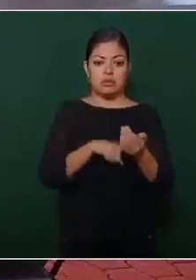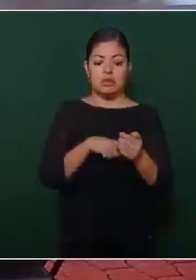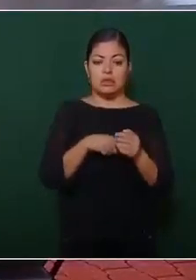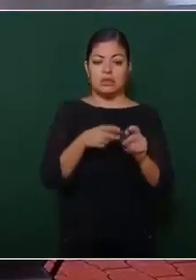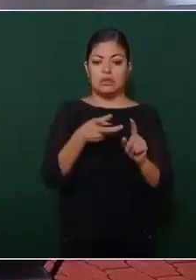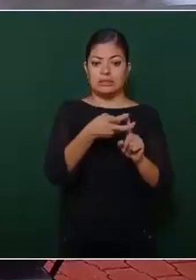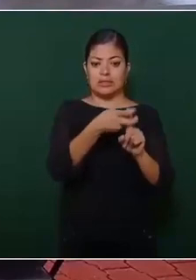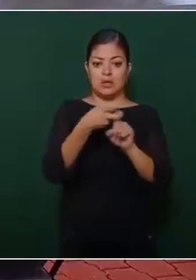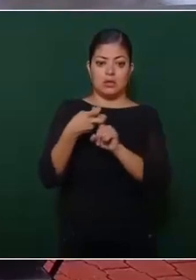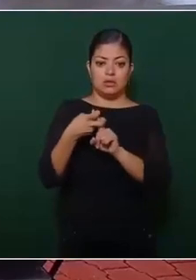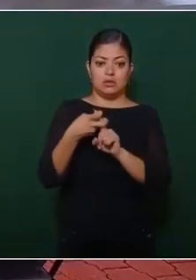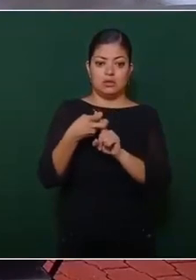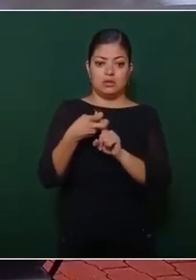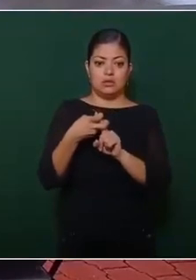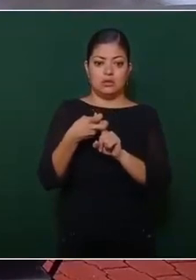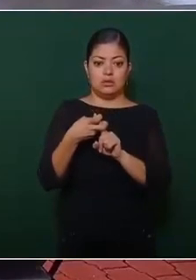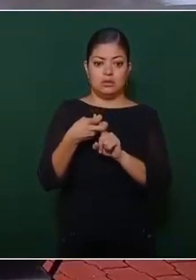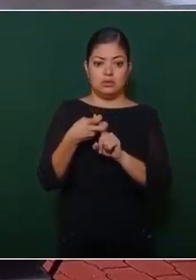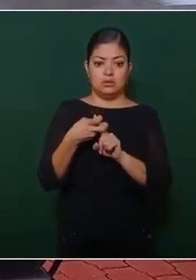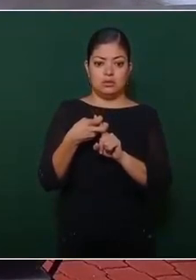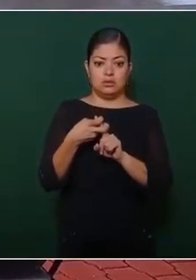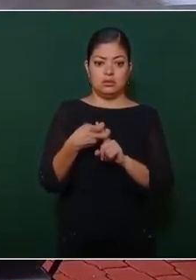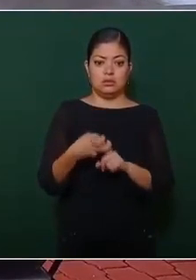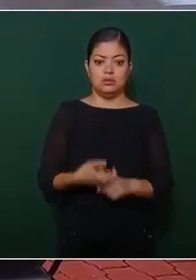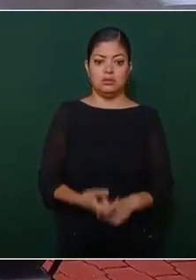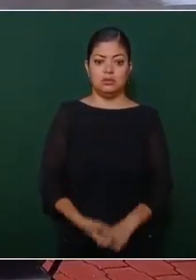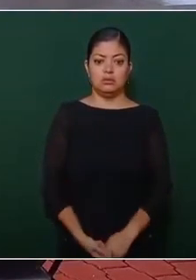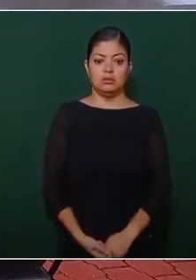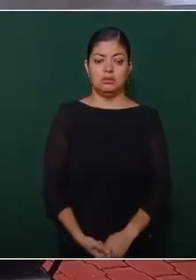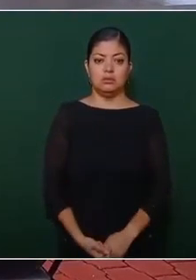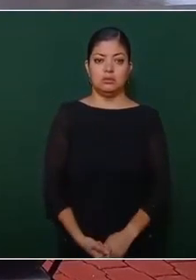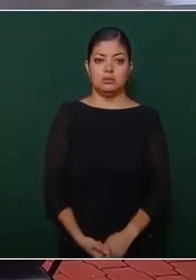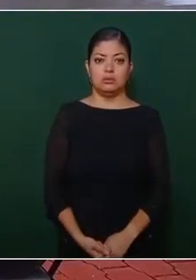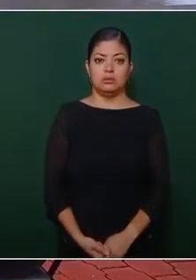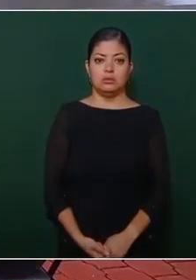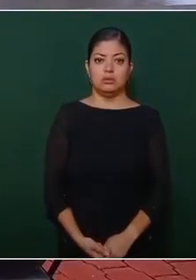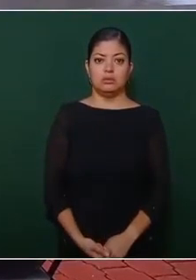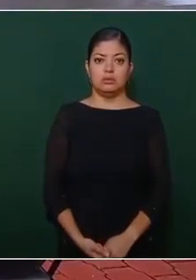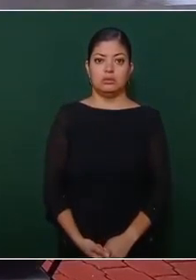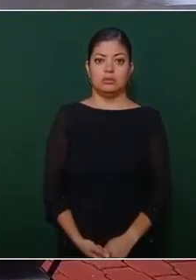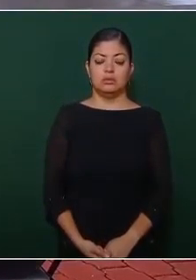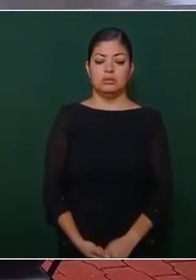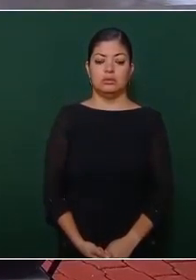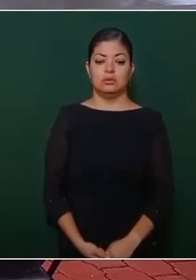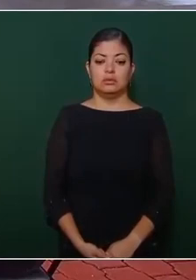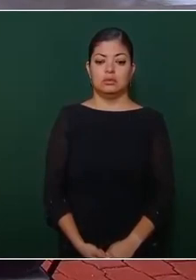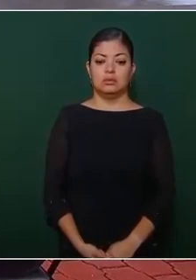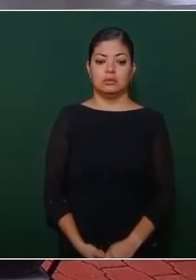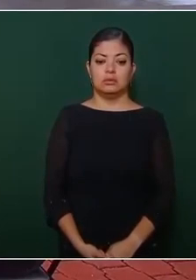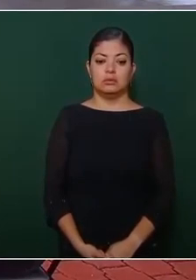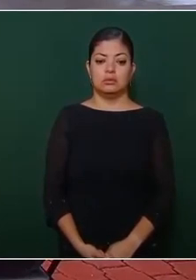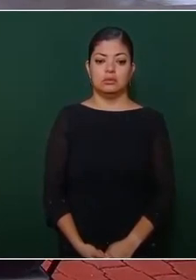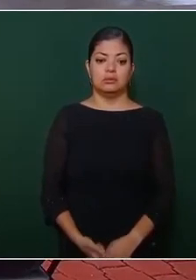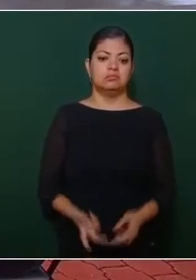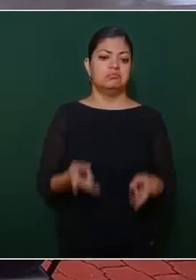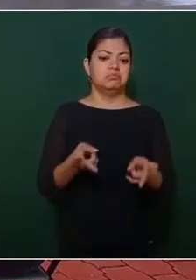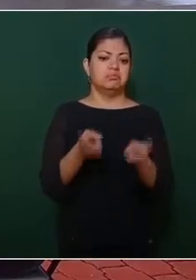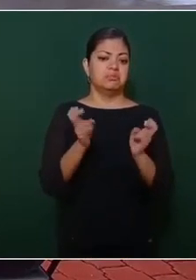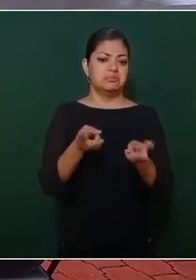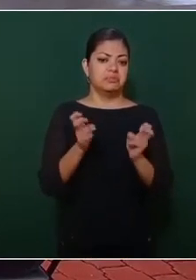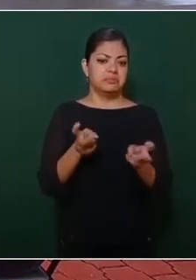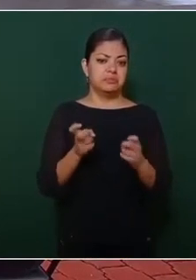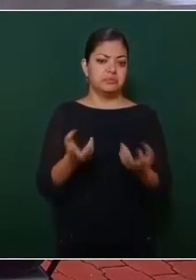o robo.